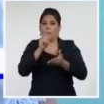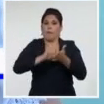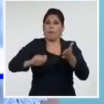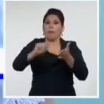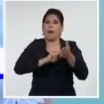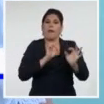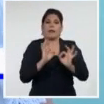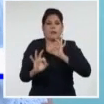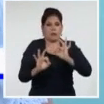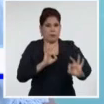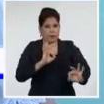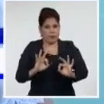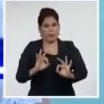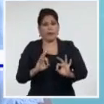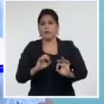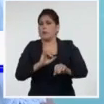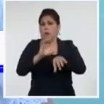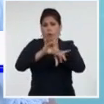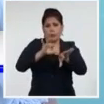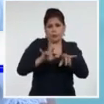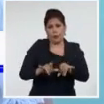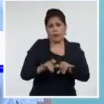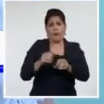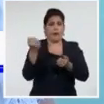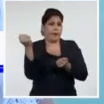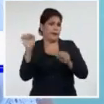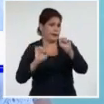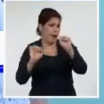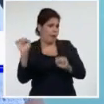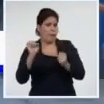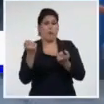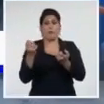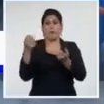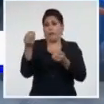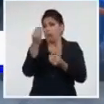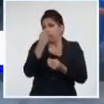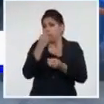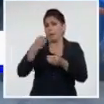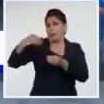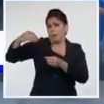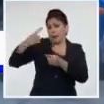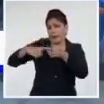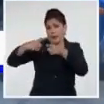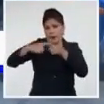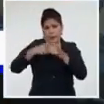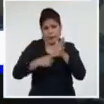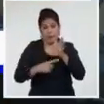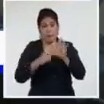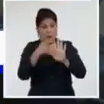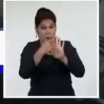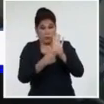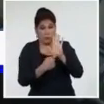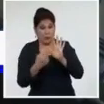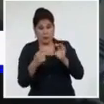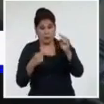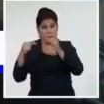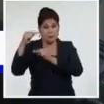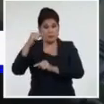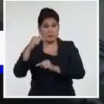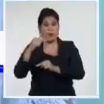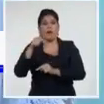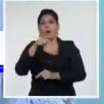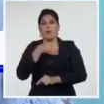aseguramiento, de comunicaciones, de transporte, de alimentación, pero como elemento fundamental también las